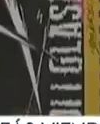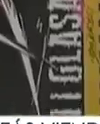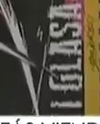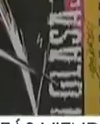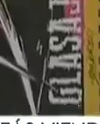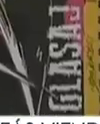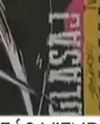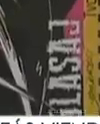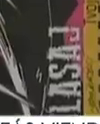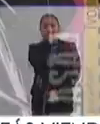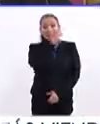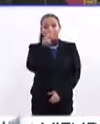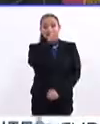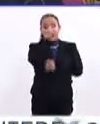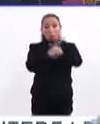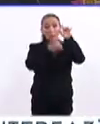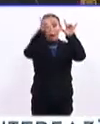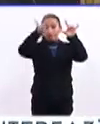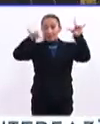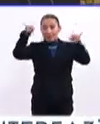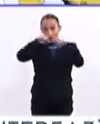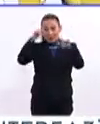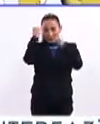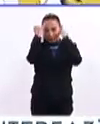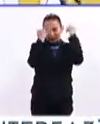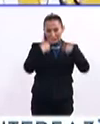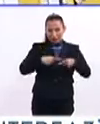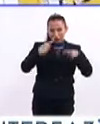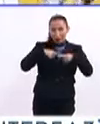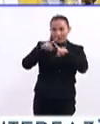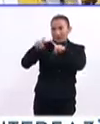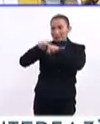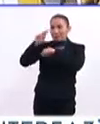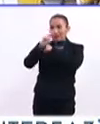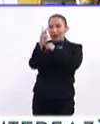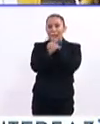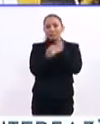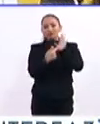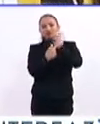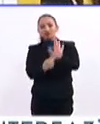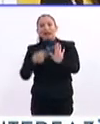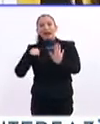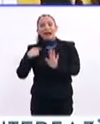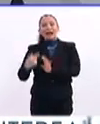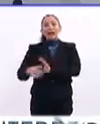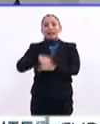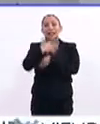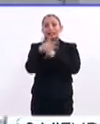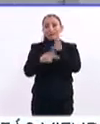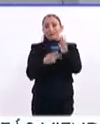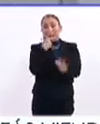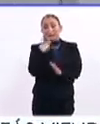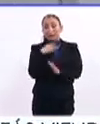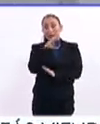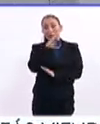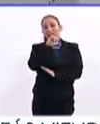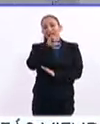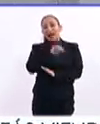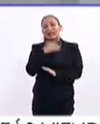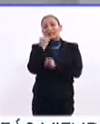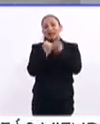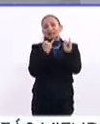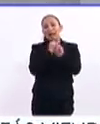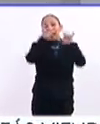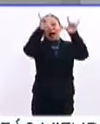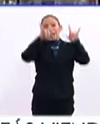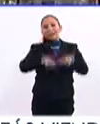Más de 300 obras de diversos autores de diferentes países se presentan en la 15ª edición de la Bienal Internacional